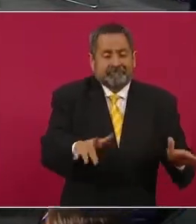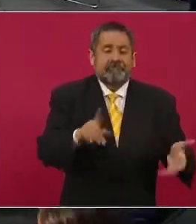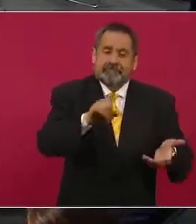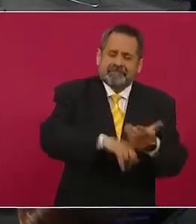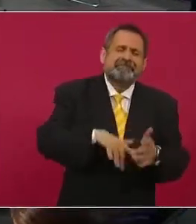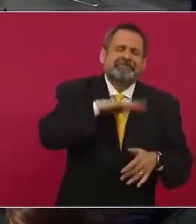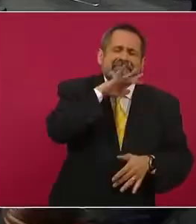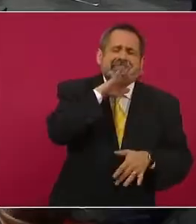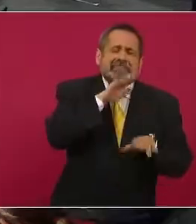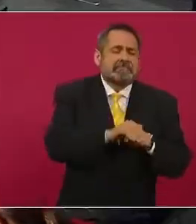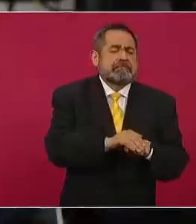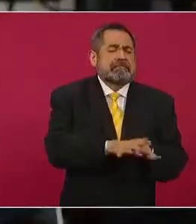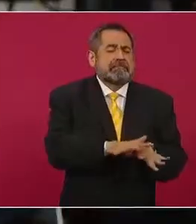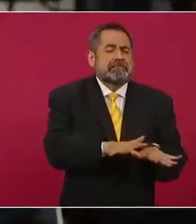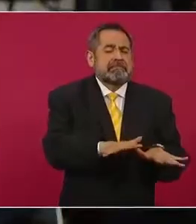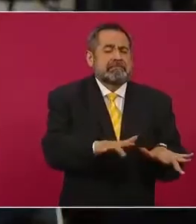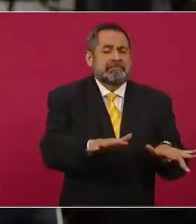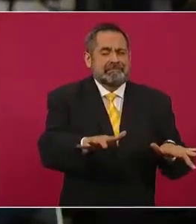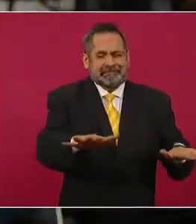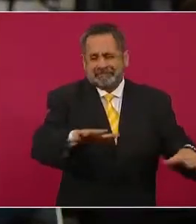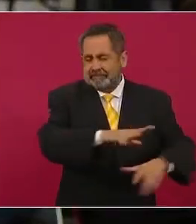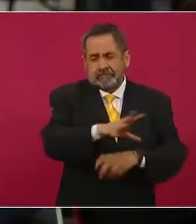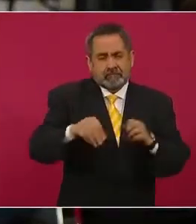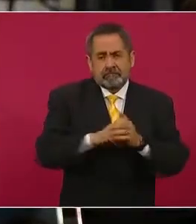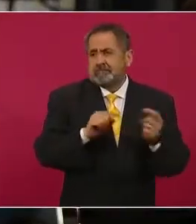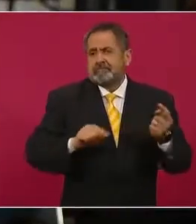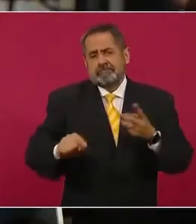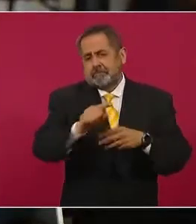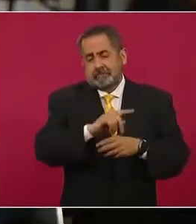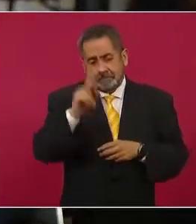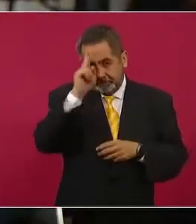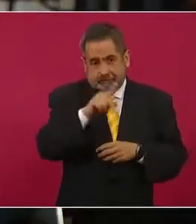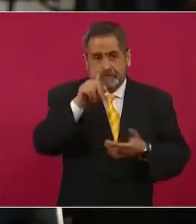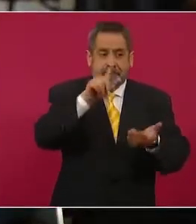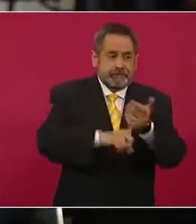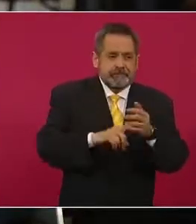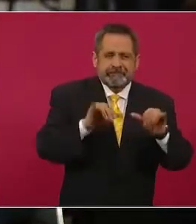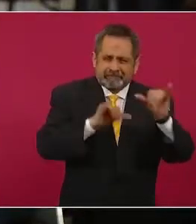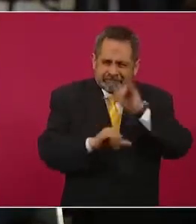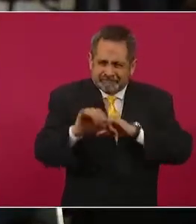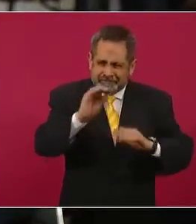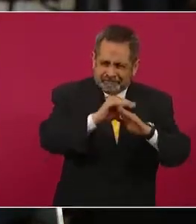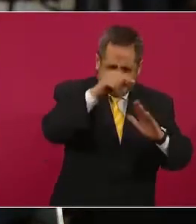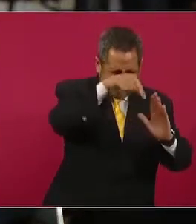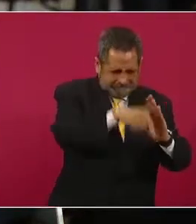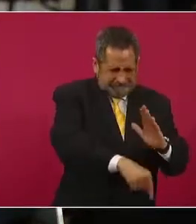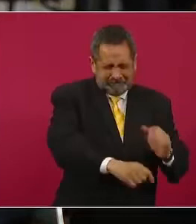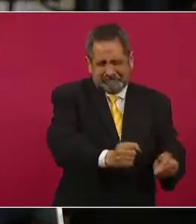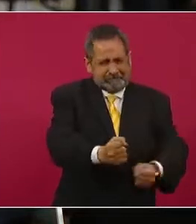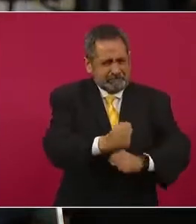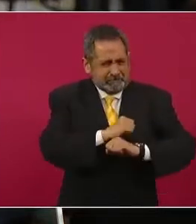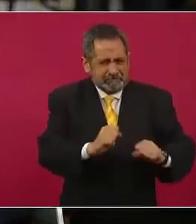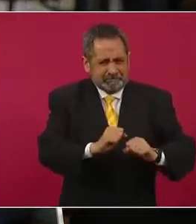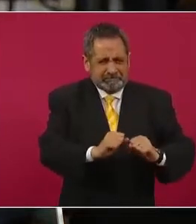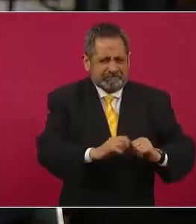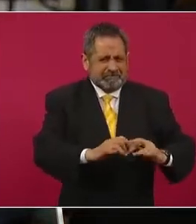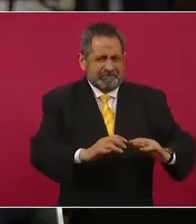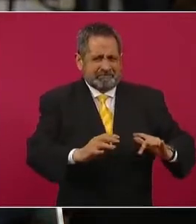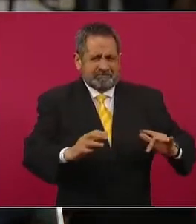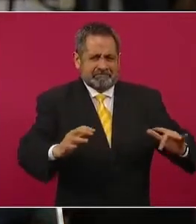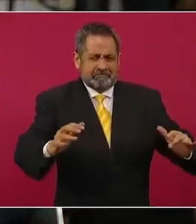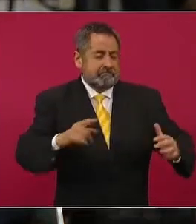en cualquier parte donde se haga, pero los químicos que se utilizan para hacer el fracking es altamente